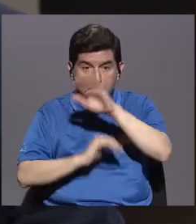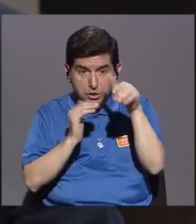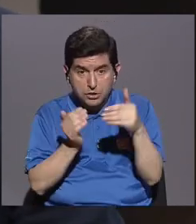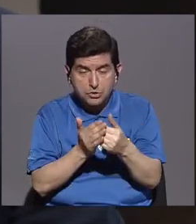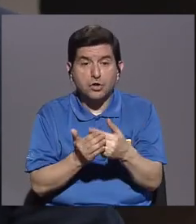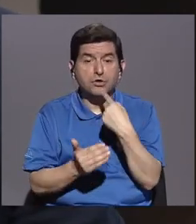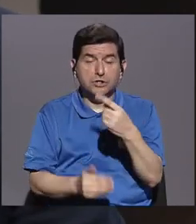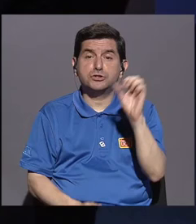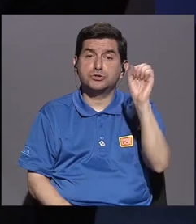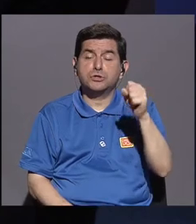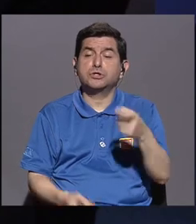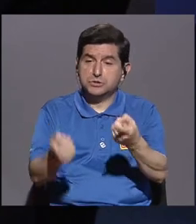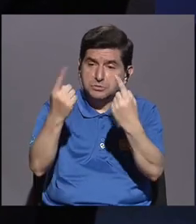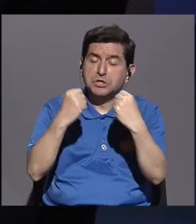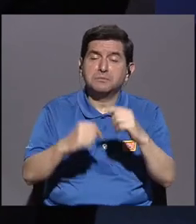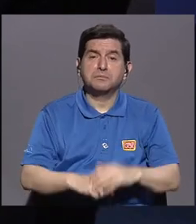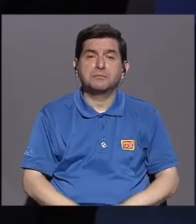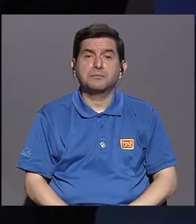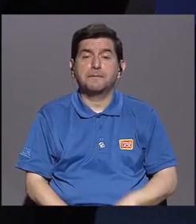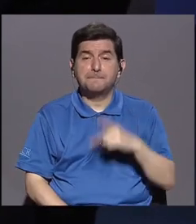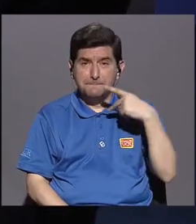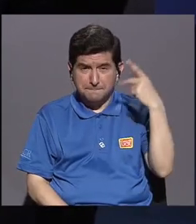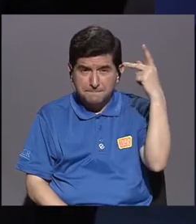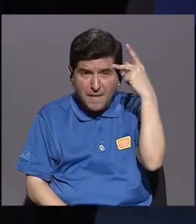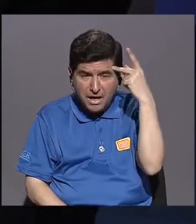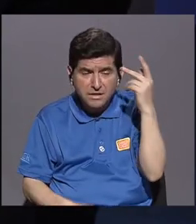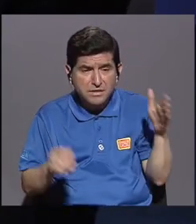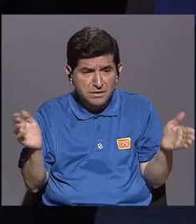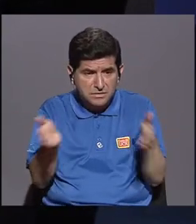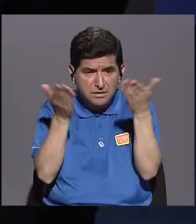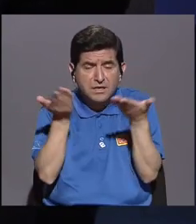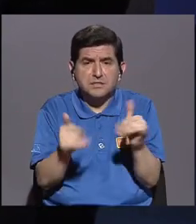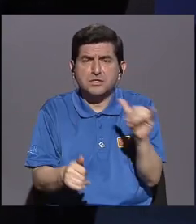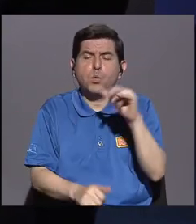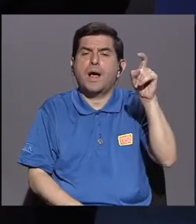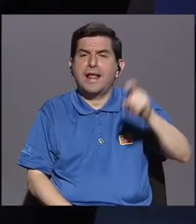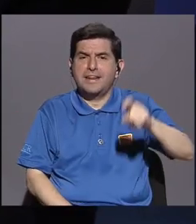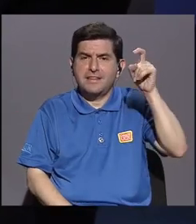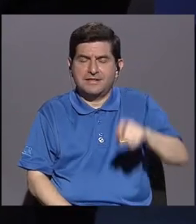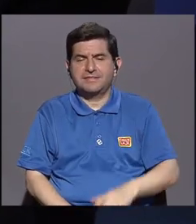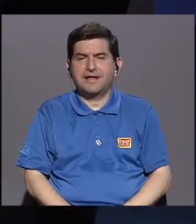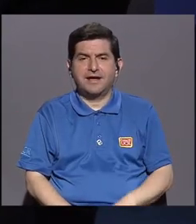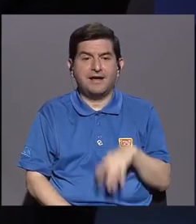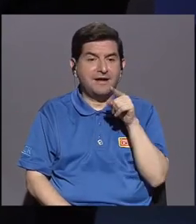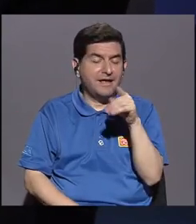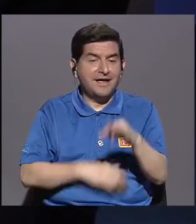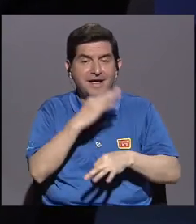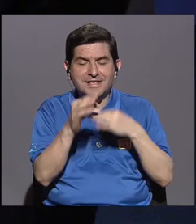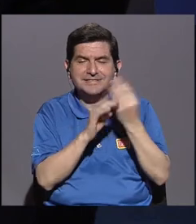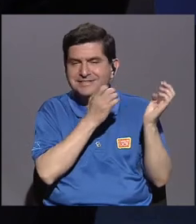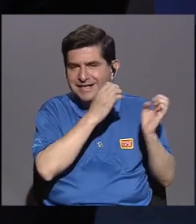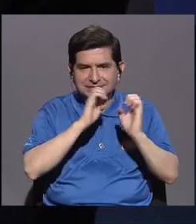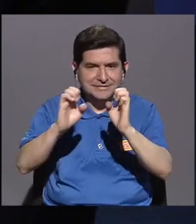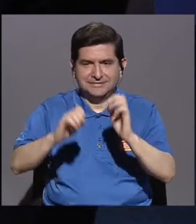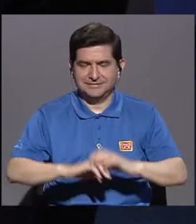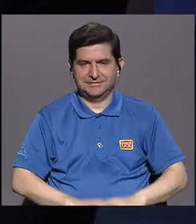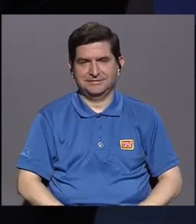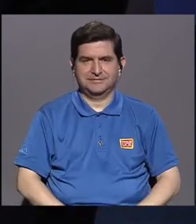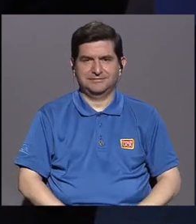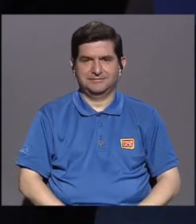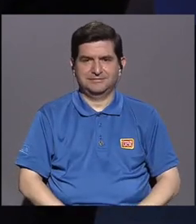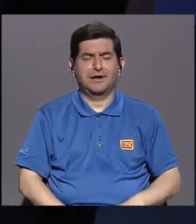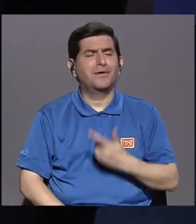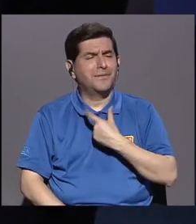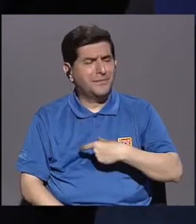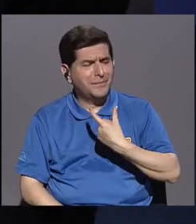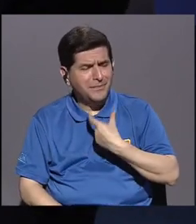que dijera que no. Entonces, creo que los papás están motivados, están también necesitados de este tipo de estrategias y que